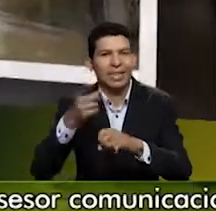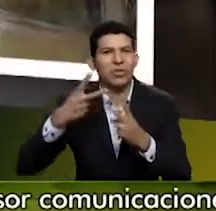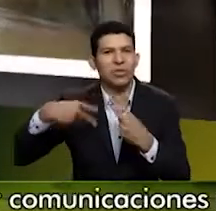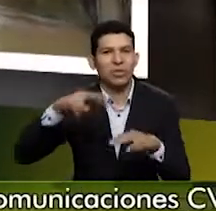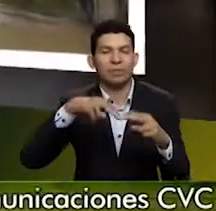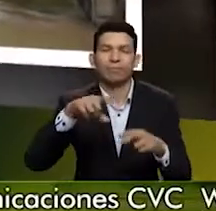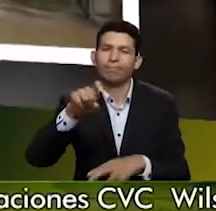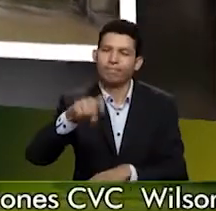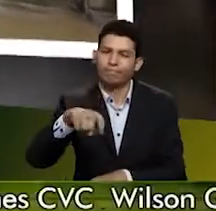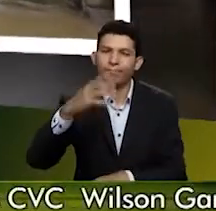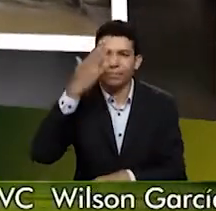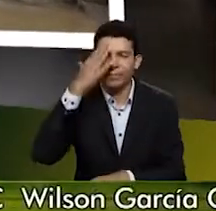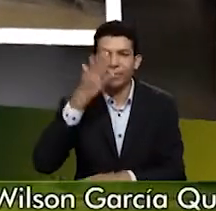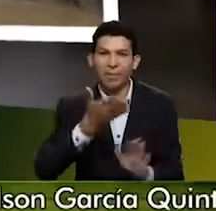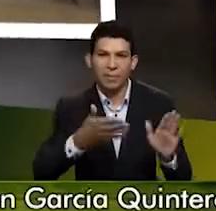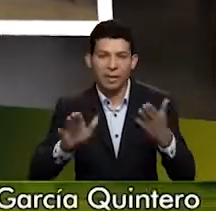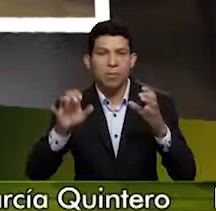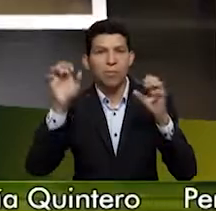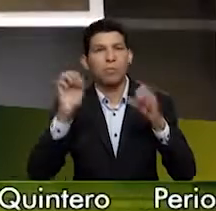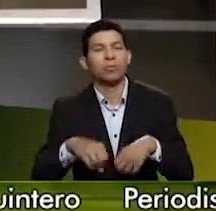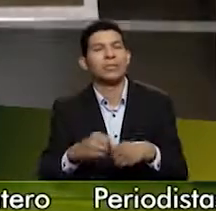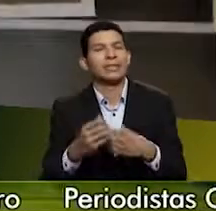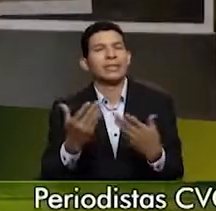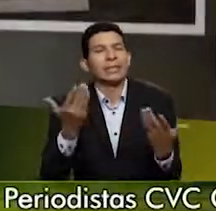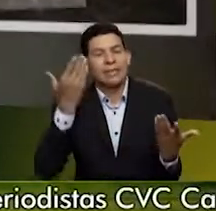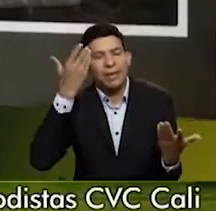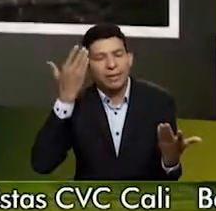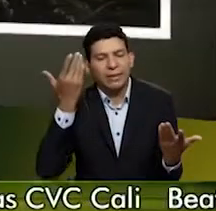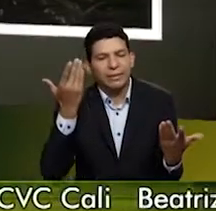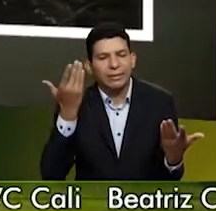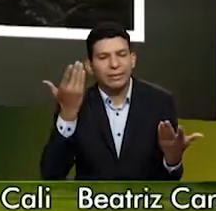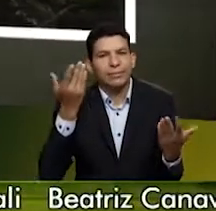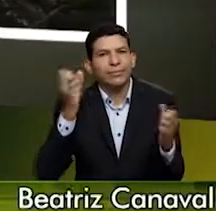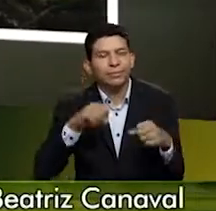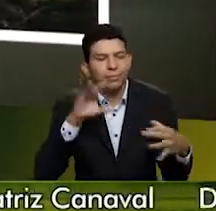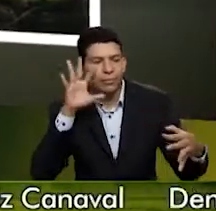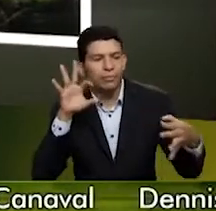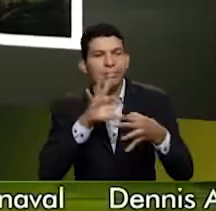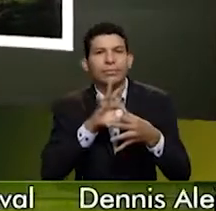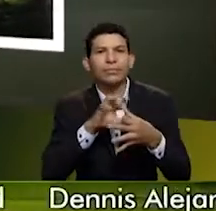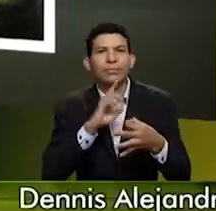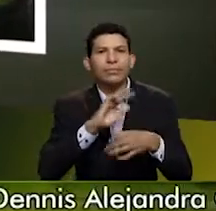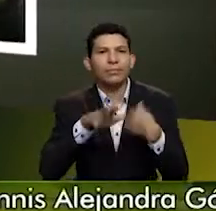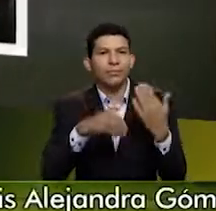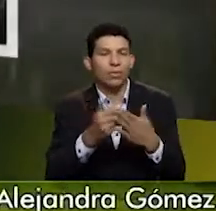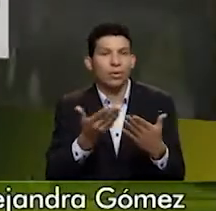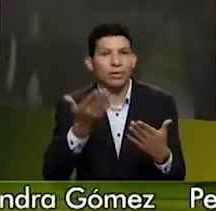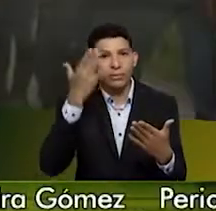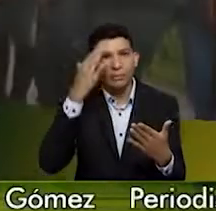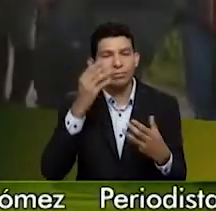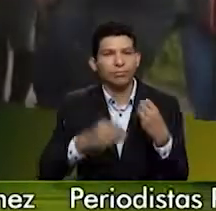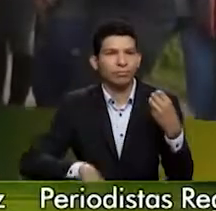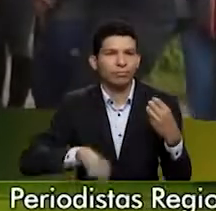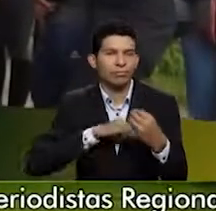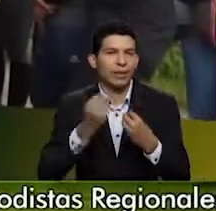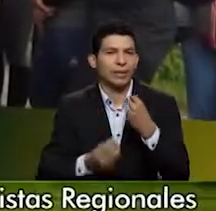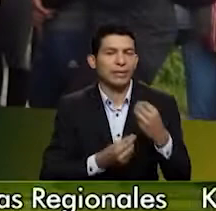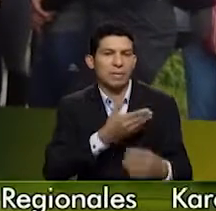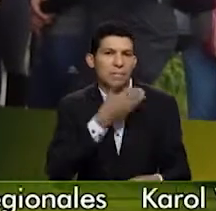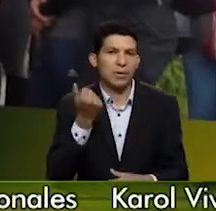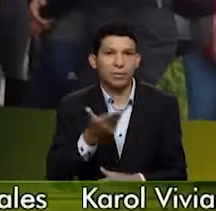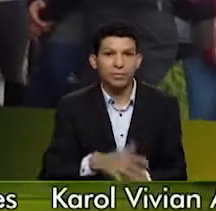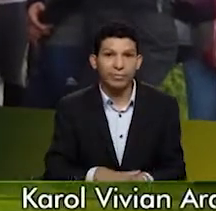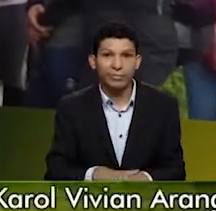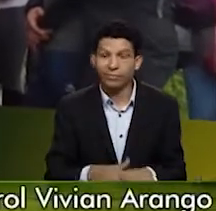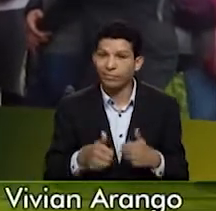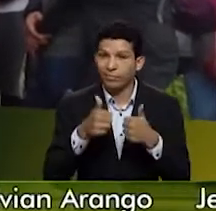era necesario como tener ese plan para poder articular todo y que lo hiciéramos de la mejor manera. Les ha